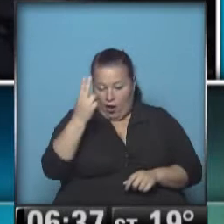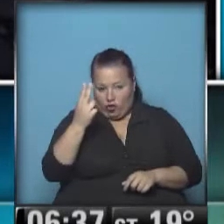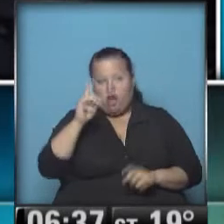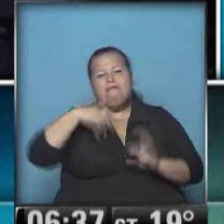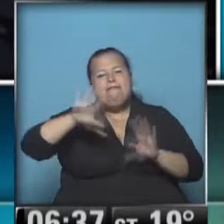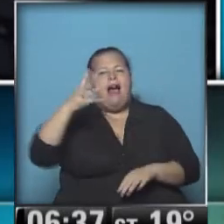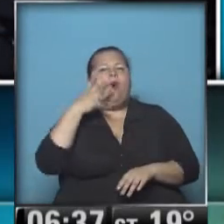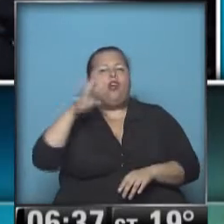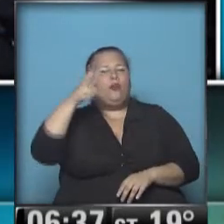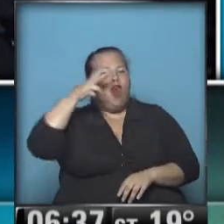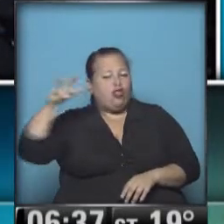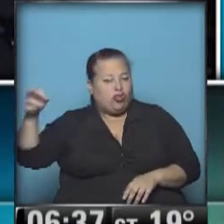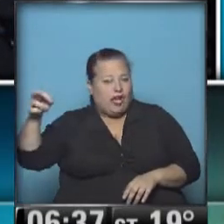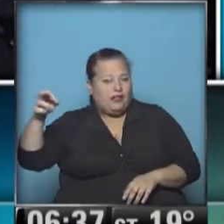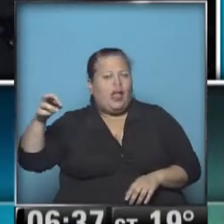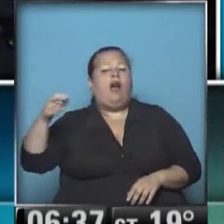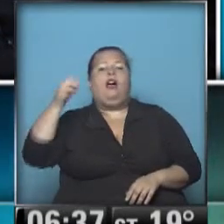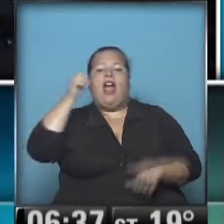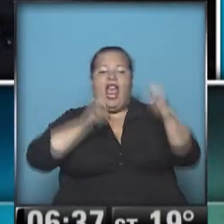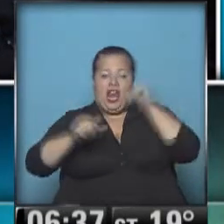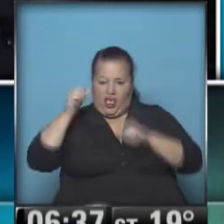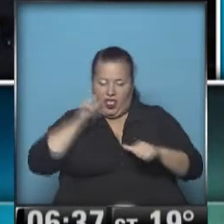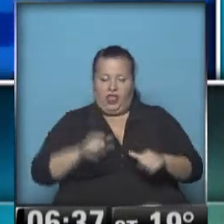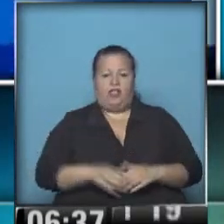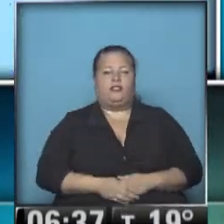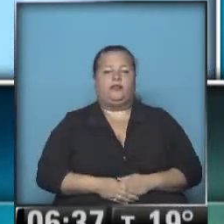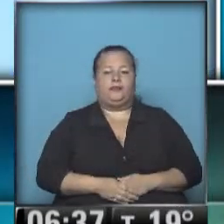y más de 4.800 resultaron heridas.